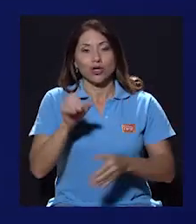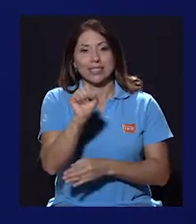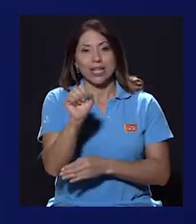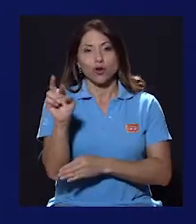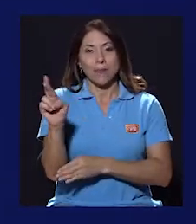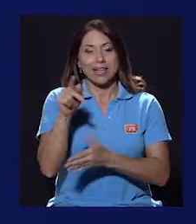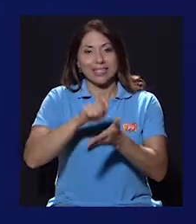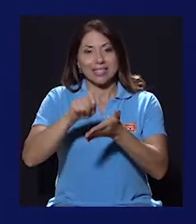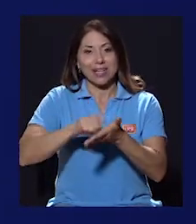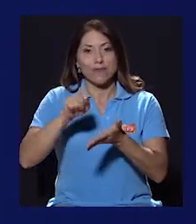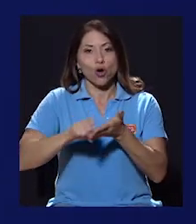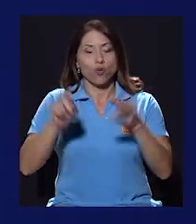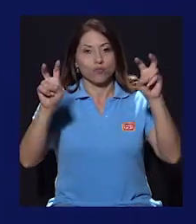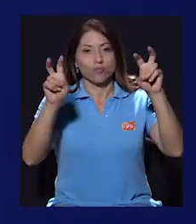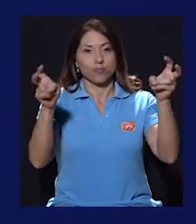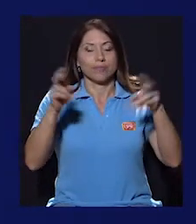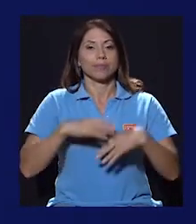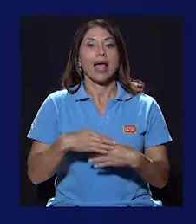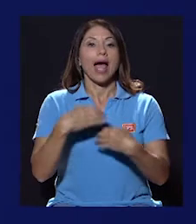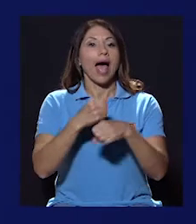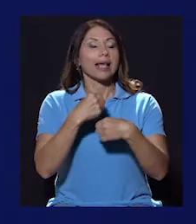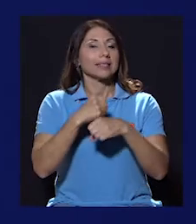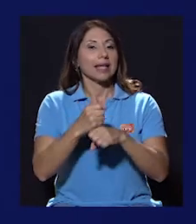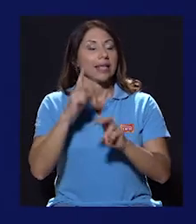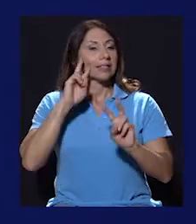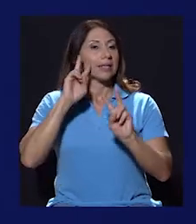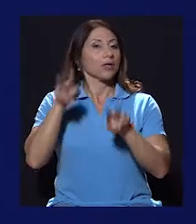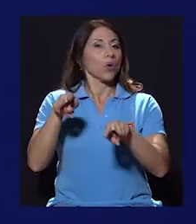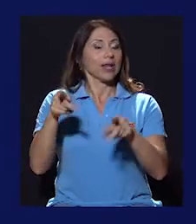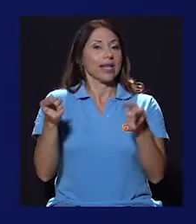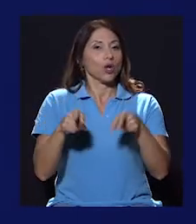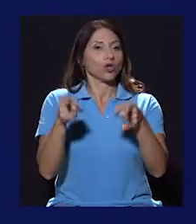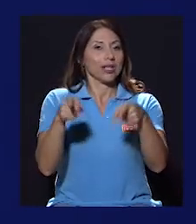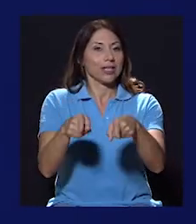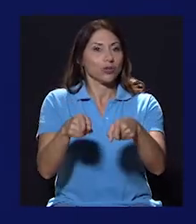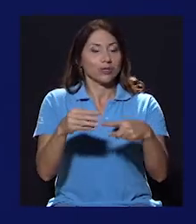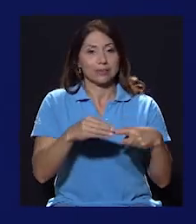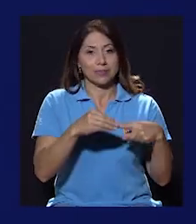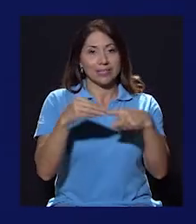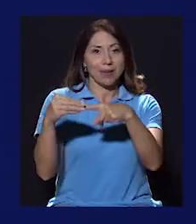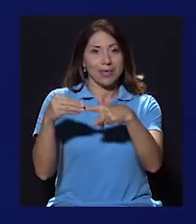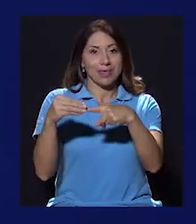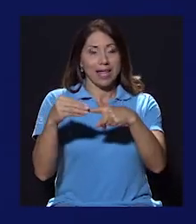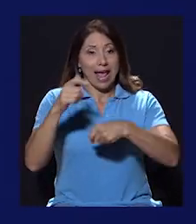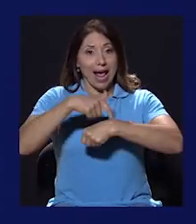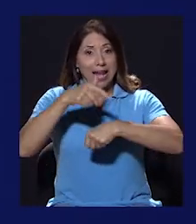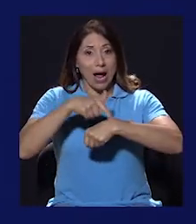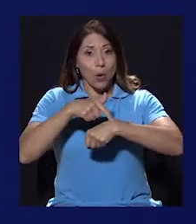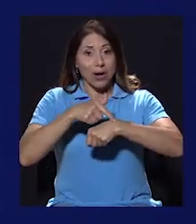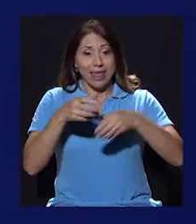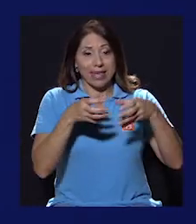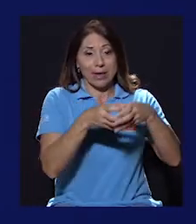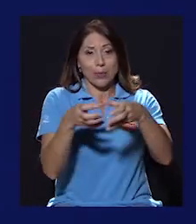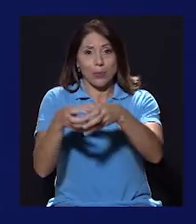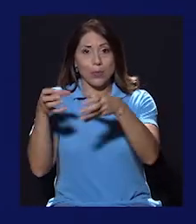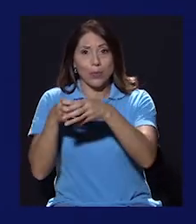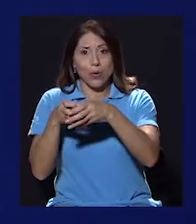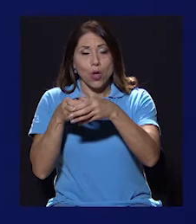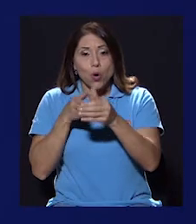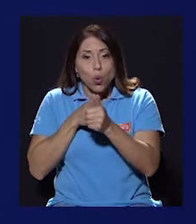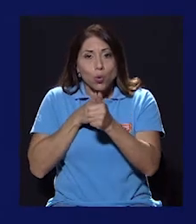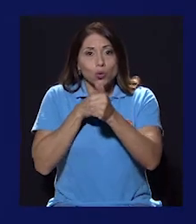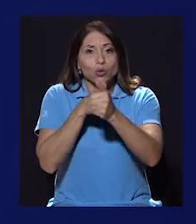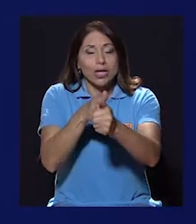escribió, hacer que se ignoren los hechos, sobre todo a la hora de conducir a los rebaños de votantes a las urnas